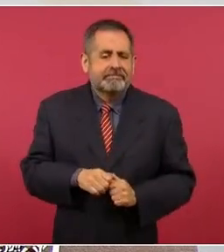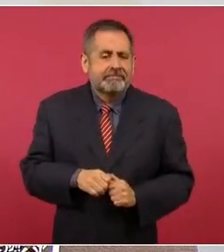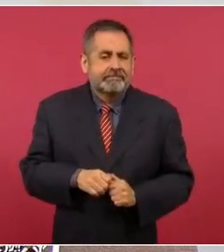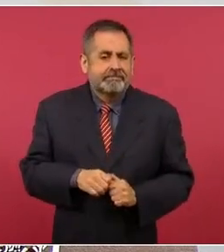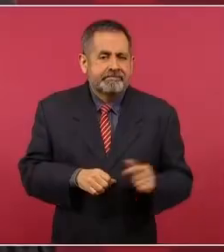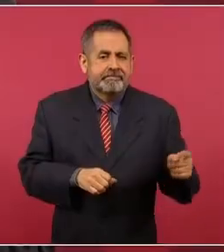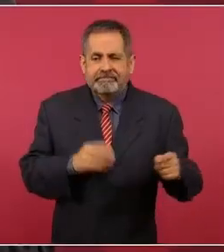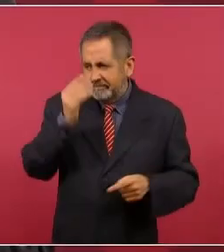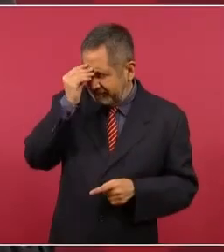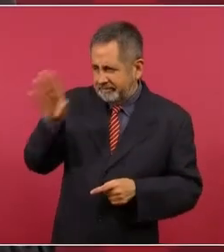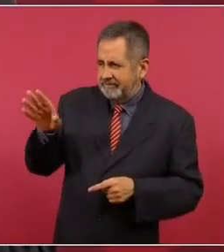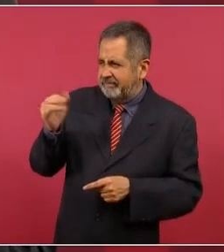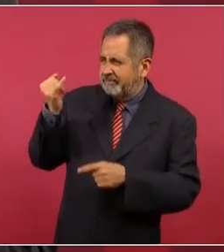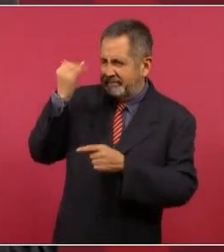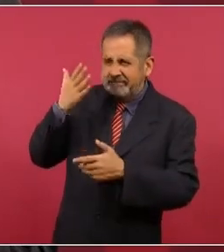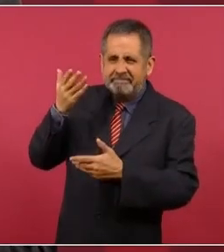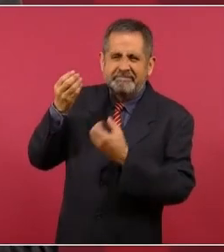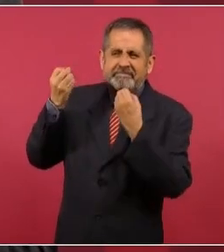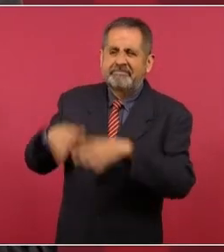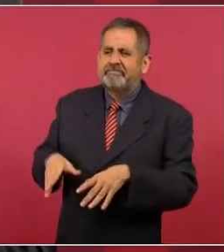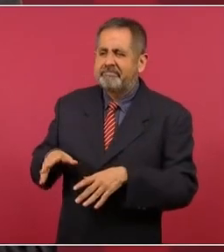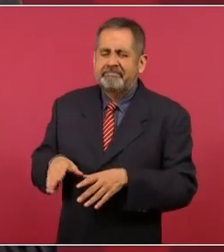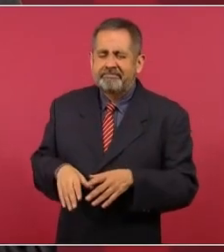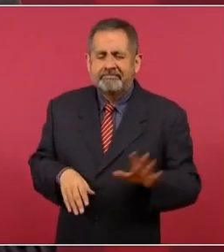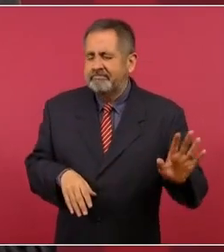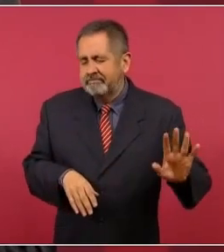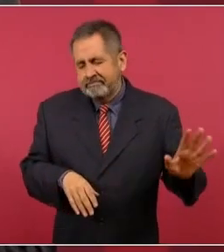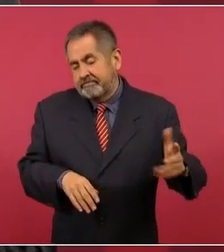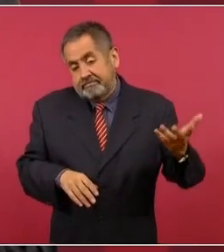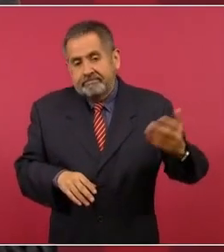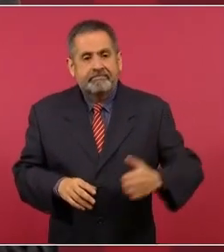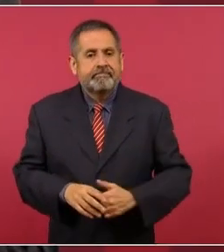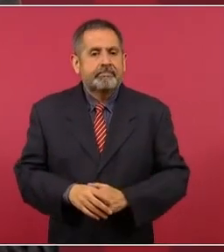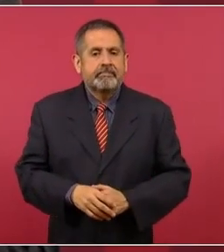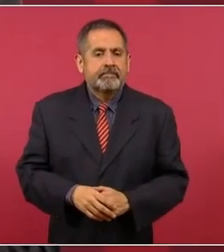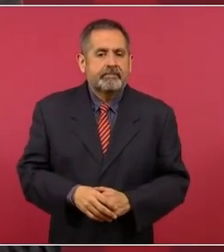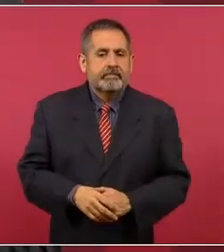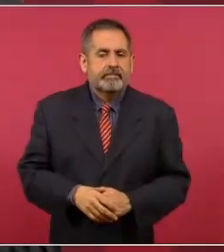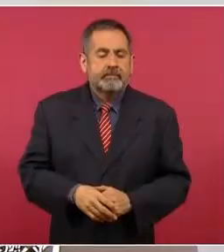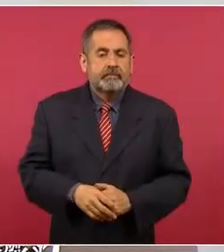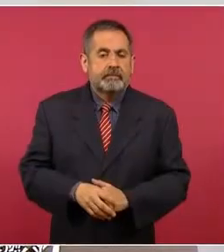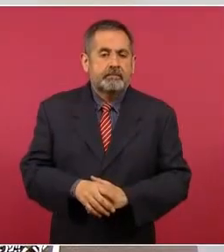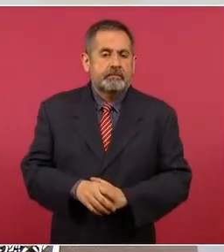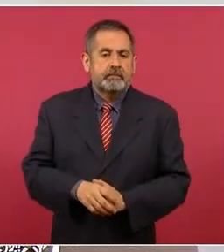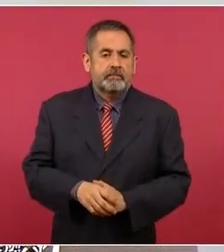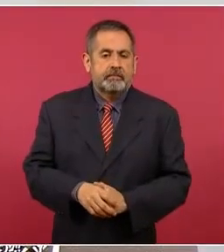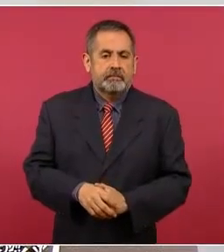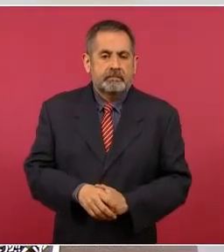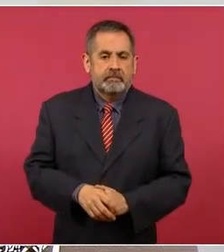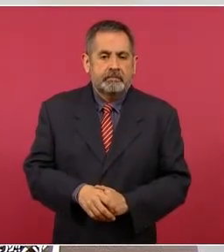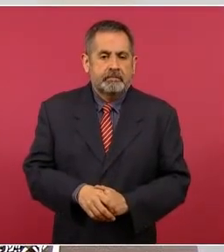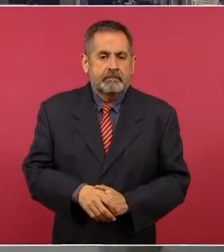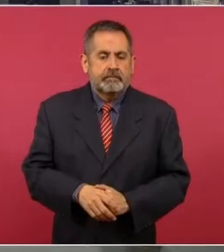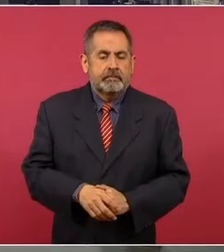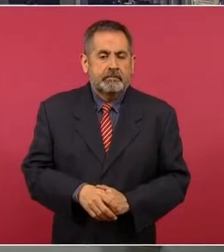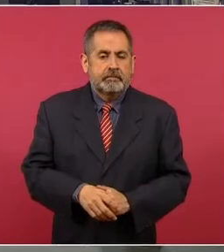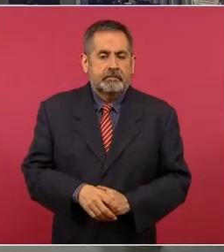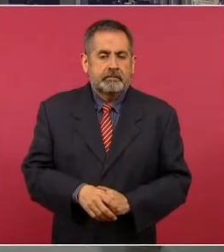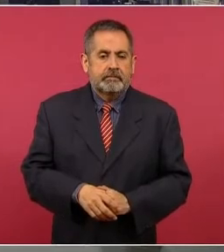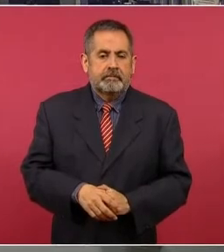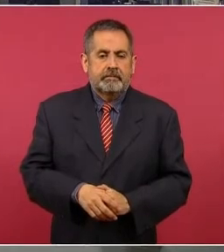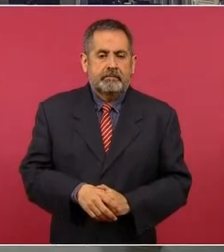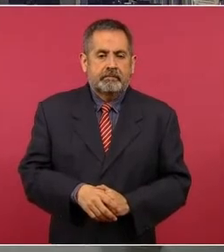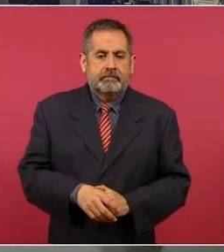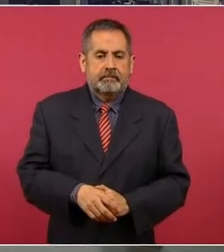desprestigiar a nuestro gobierno. se está diciendo que las organizaciones feministas que trabajan con las